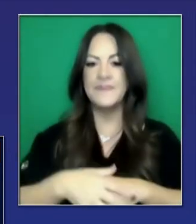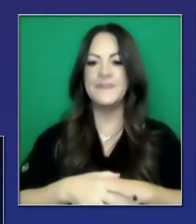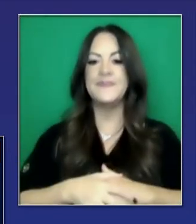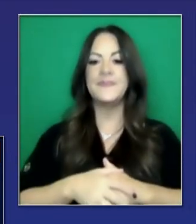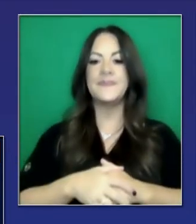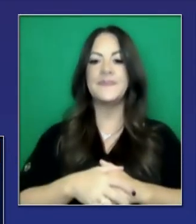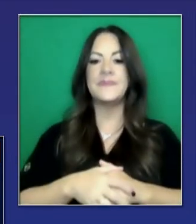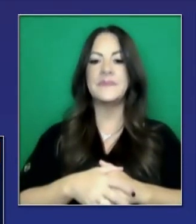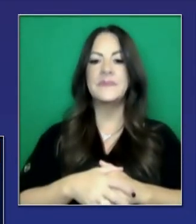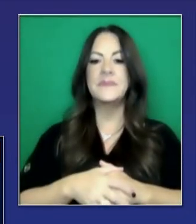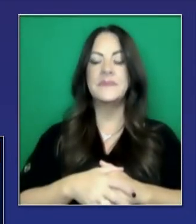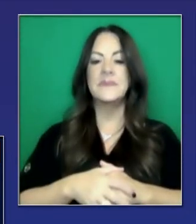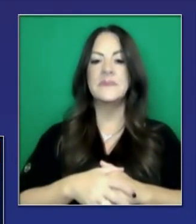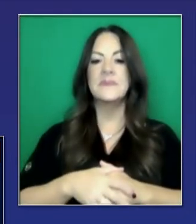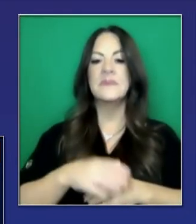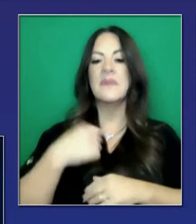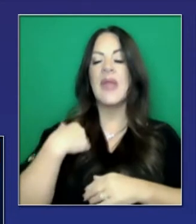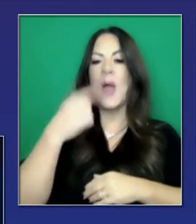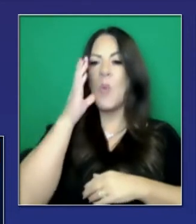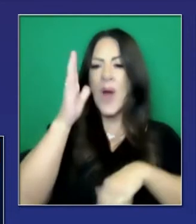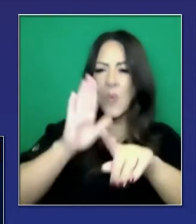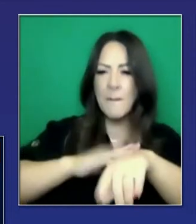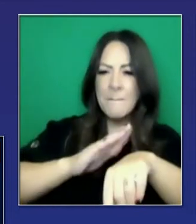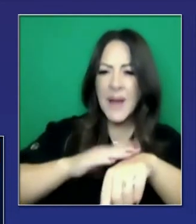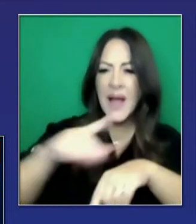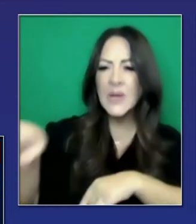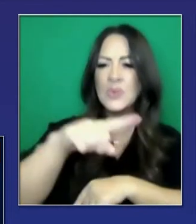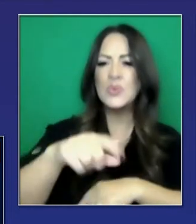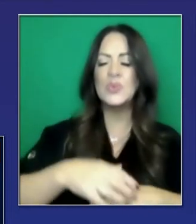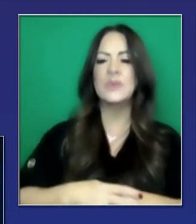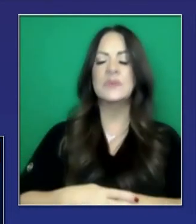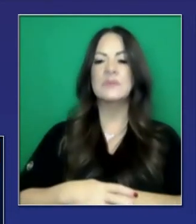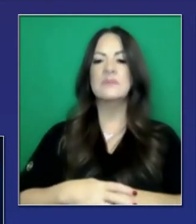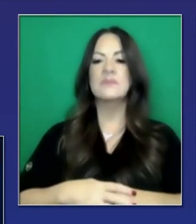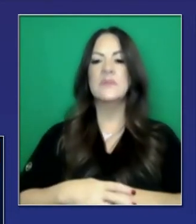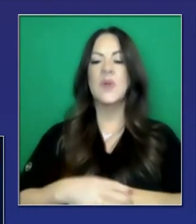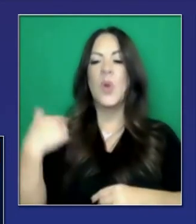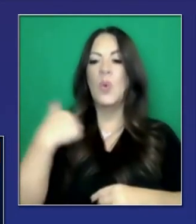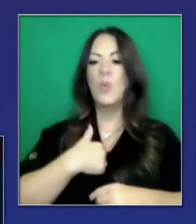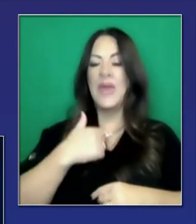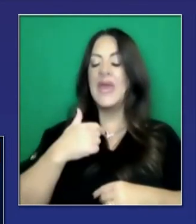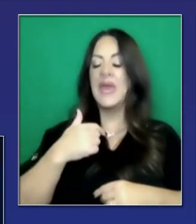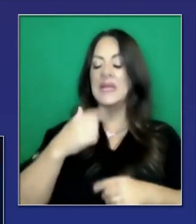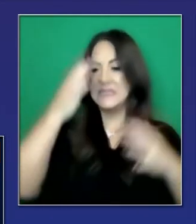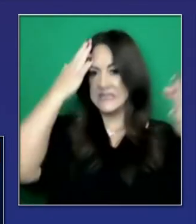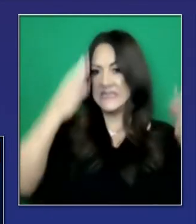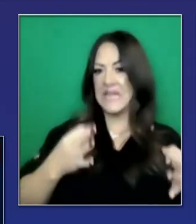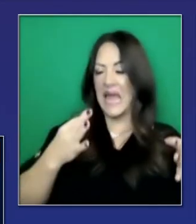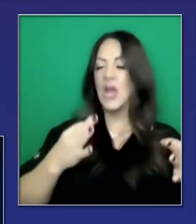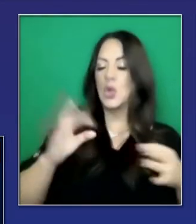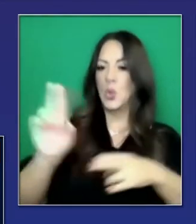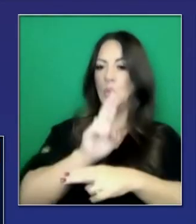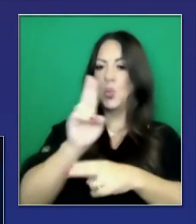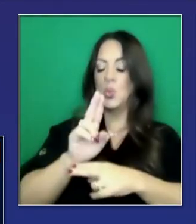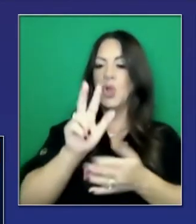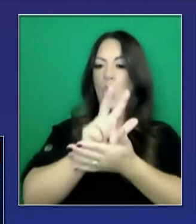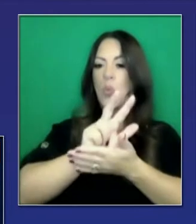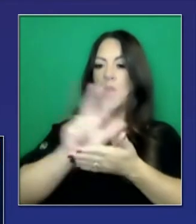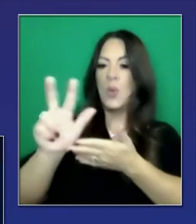El sur de California ciertamente así será. Pero les recuerdo que cuando concebimos este